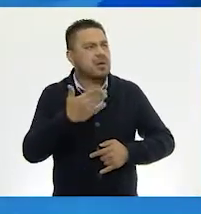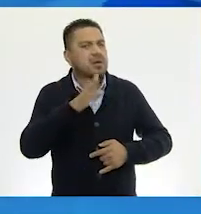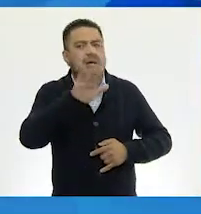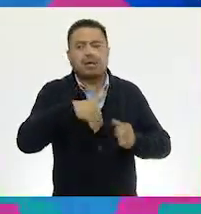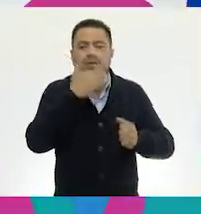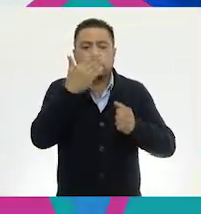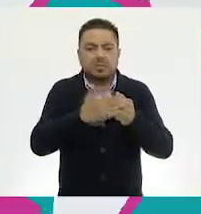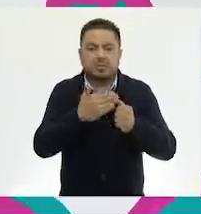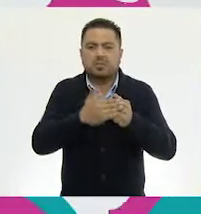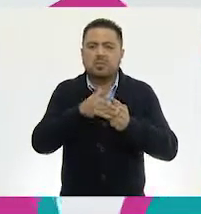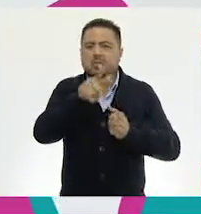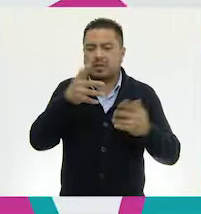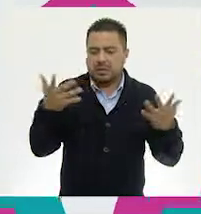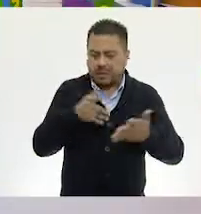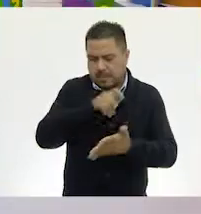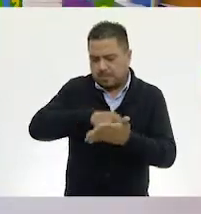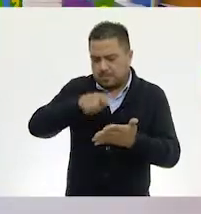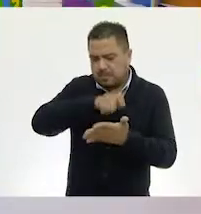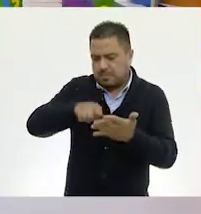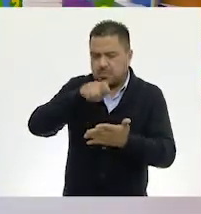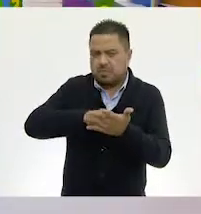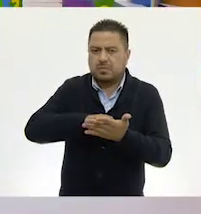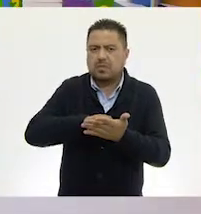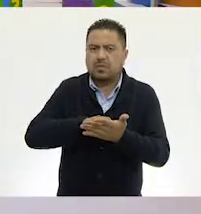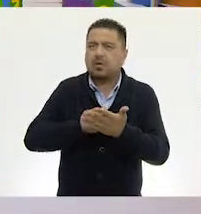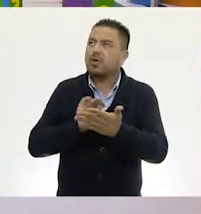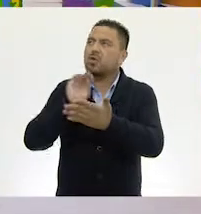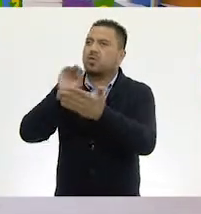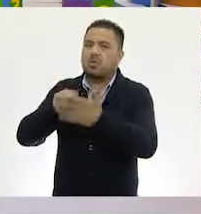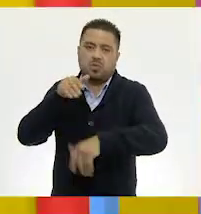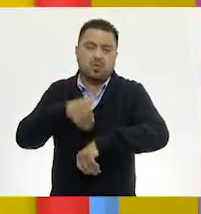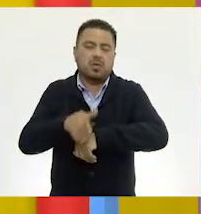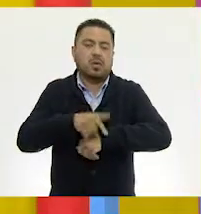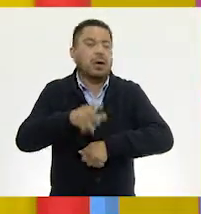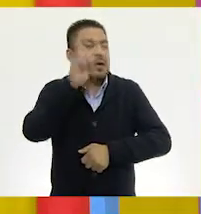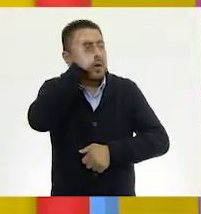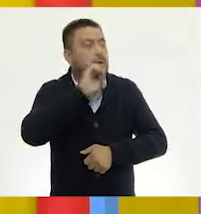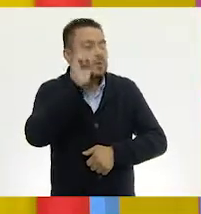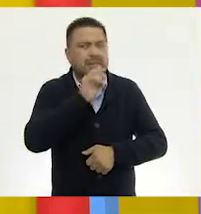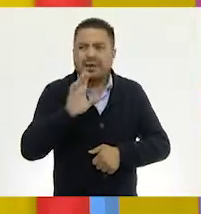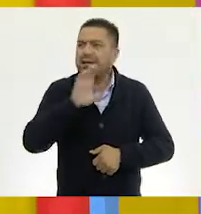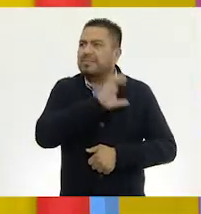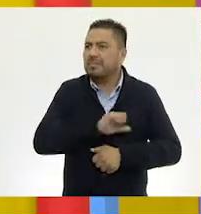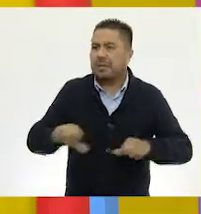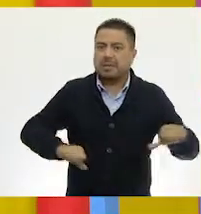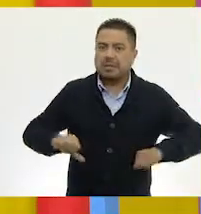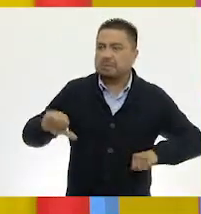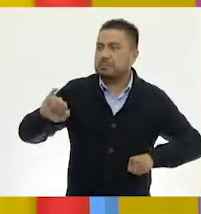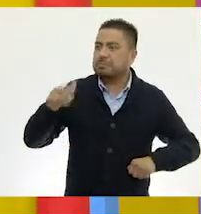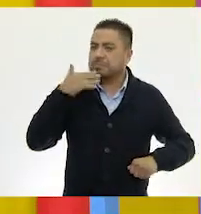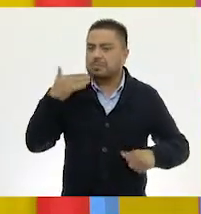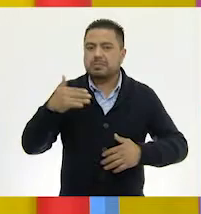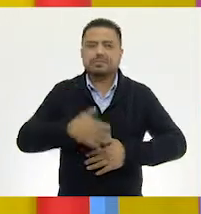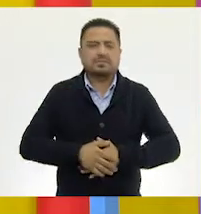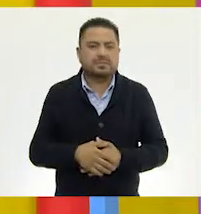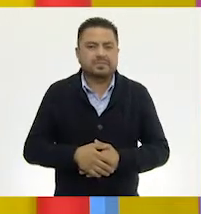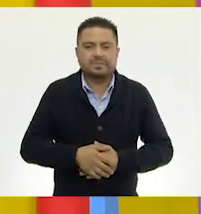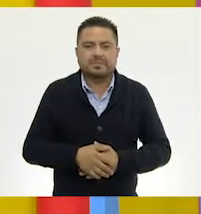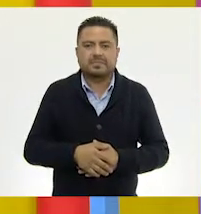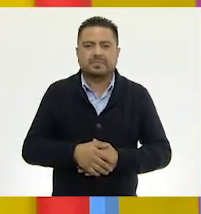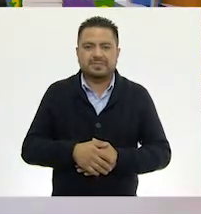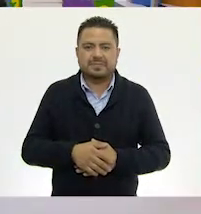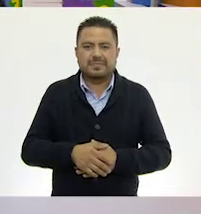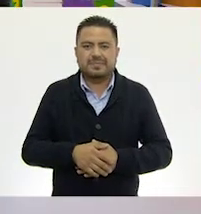posteriormente vas a realizar la escritura de la cantidad que acabas de colocar. ¿Qué opinas? Me encanta la actividad. Muy bien.